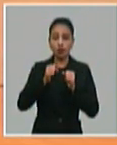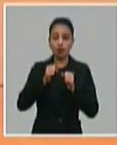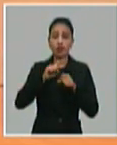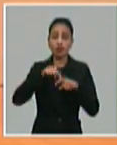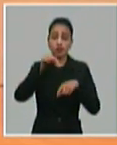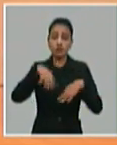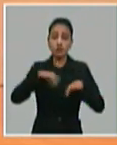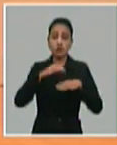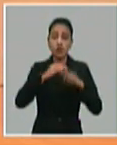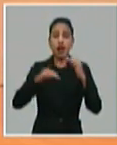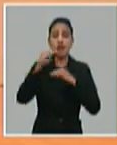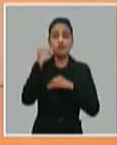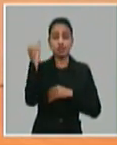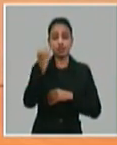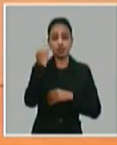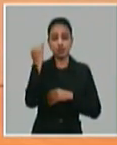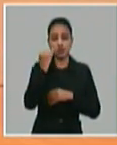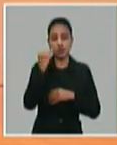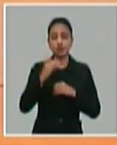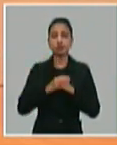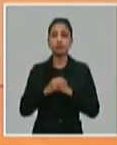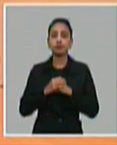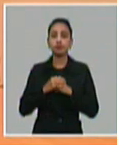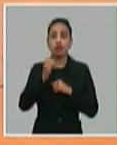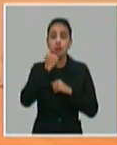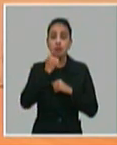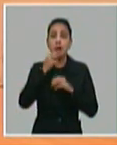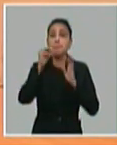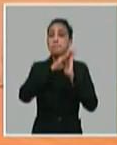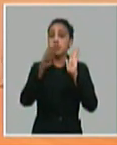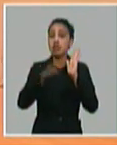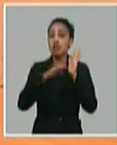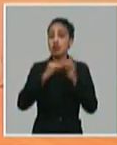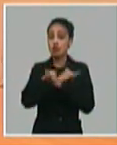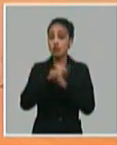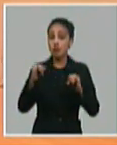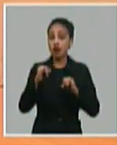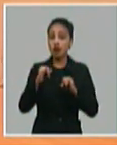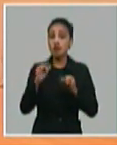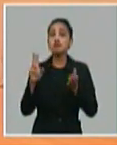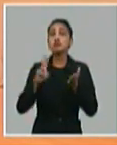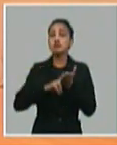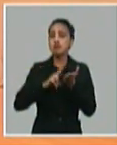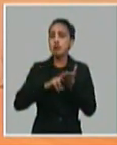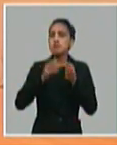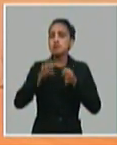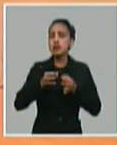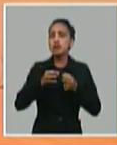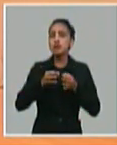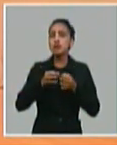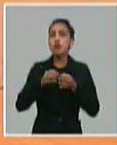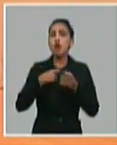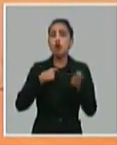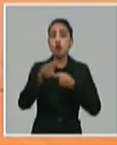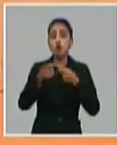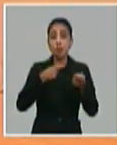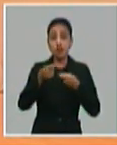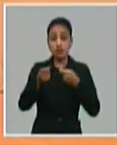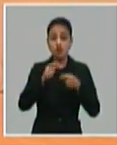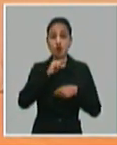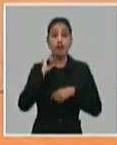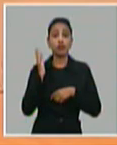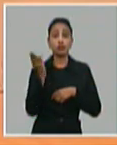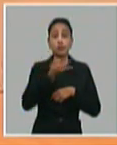internacional. Ahora, también, con algunas de las medidas anunciadas, asociadas al comercio y la gastronomía, dejar